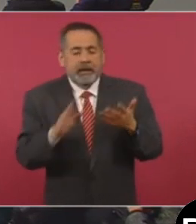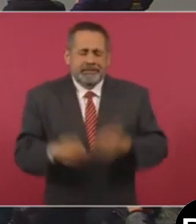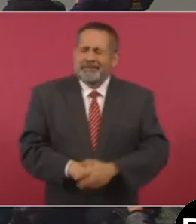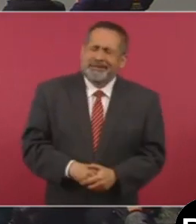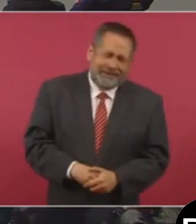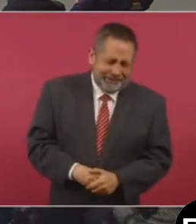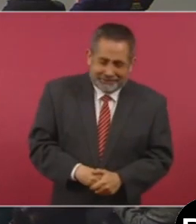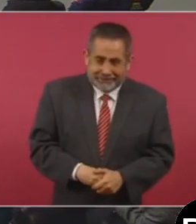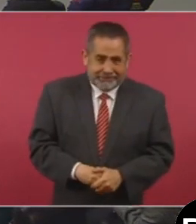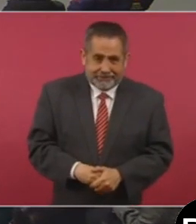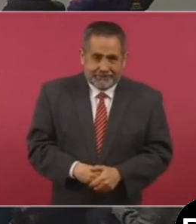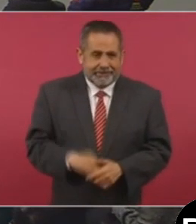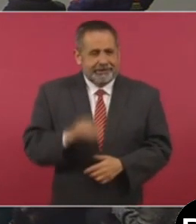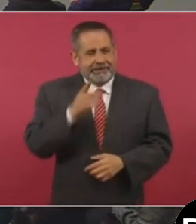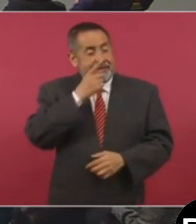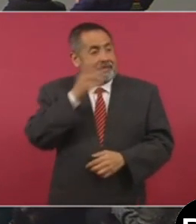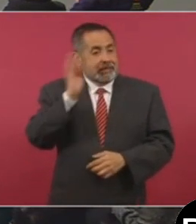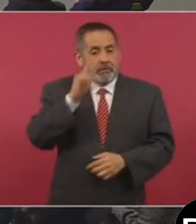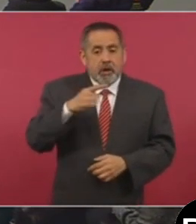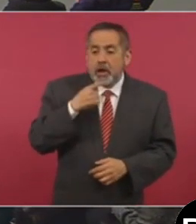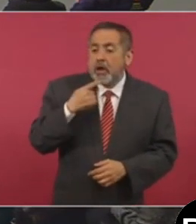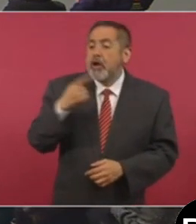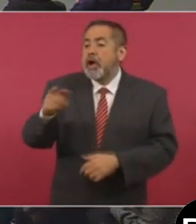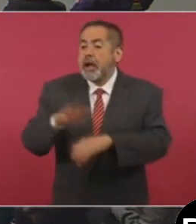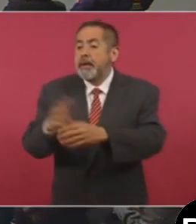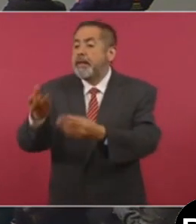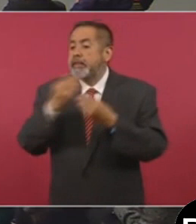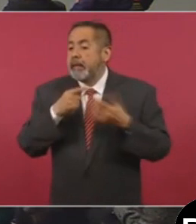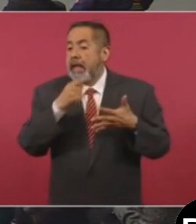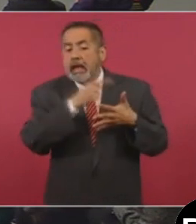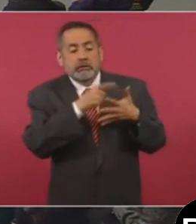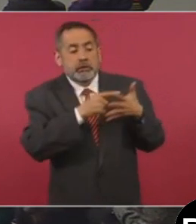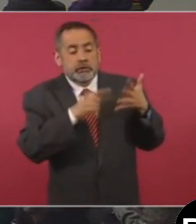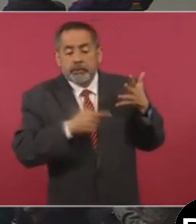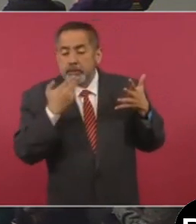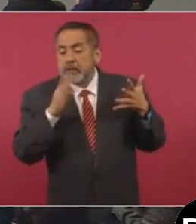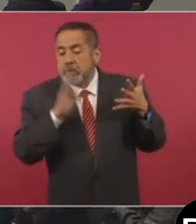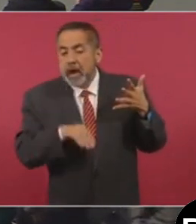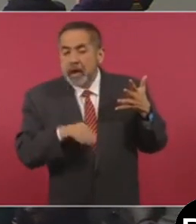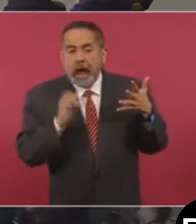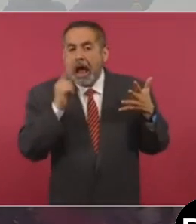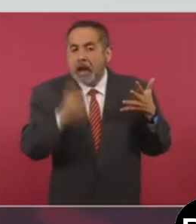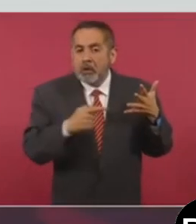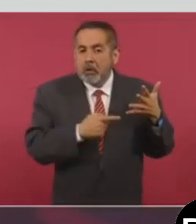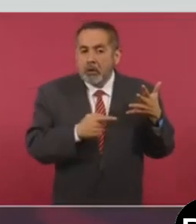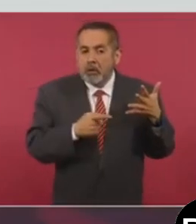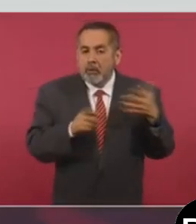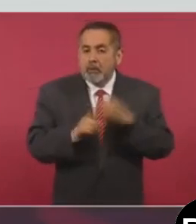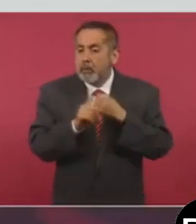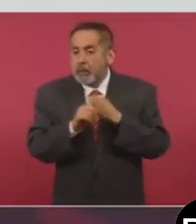O sea, se supone que yo mando esta carta para que me digan si ellos, si tienen algún problema